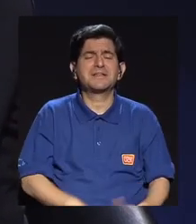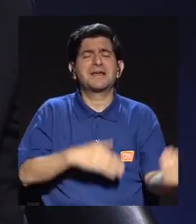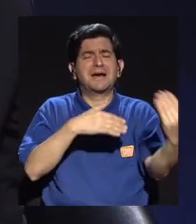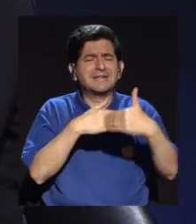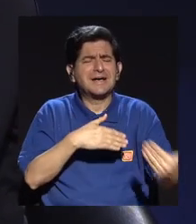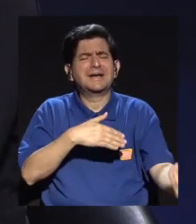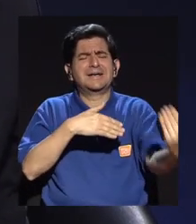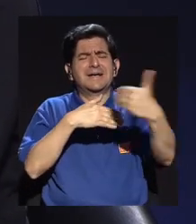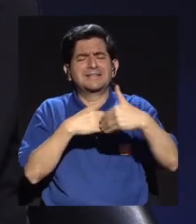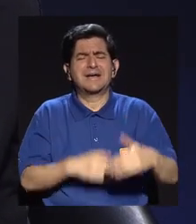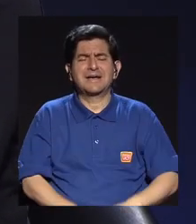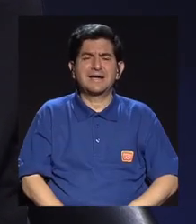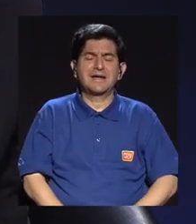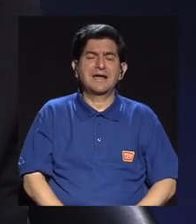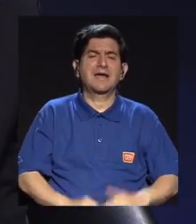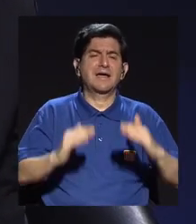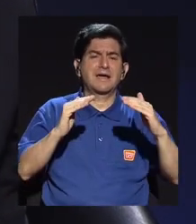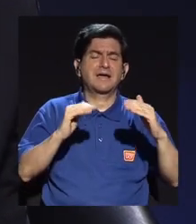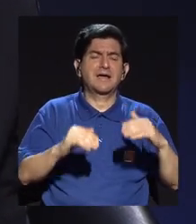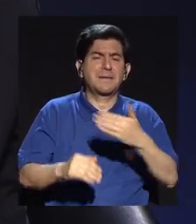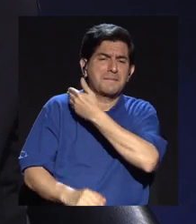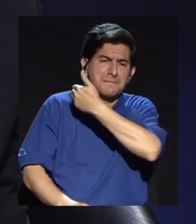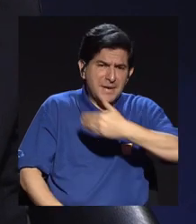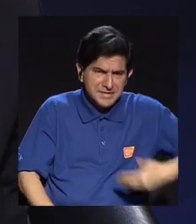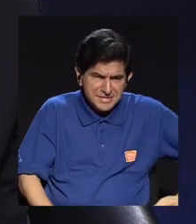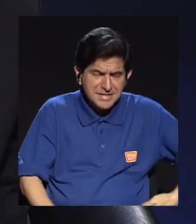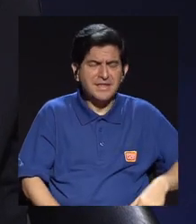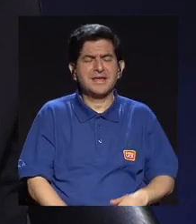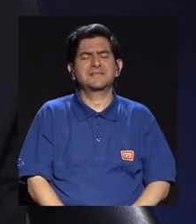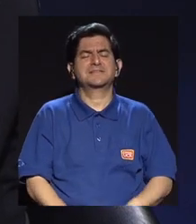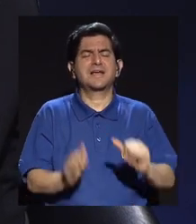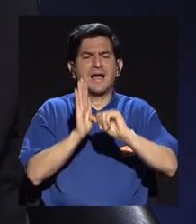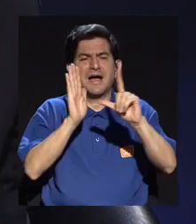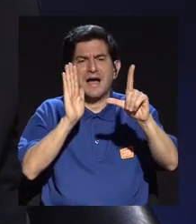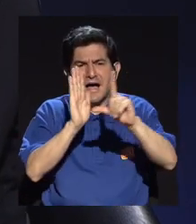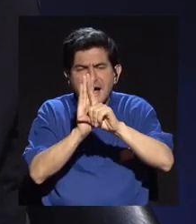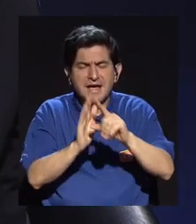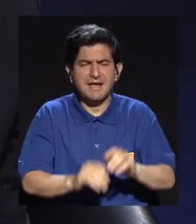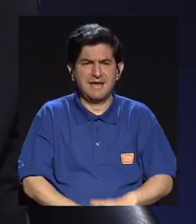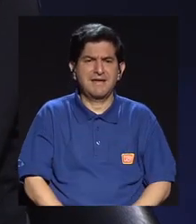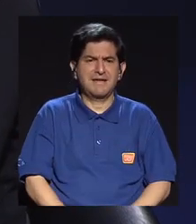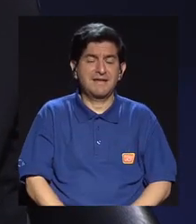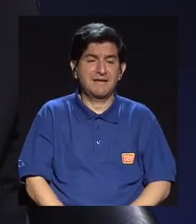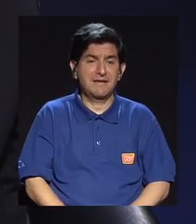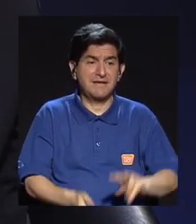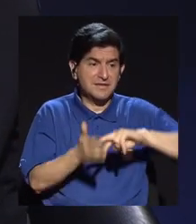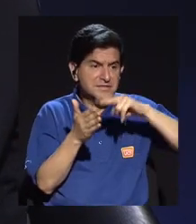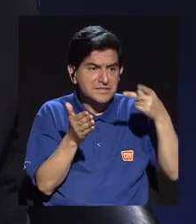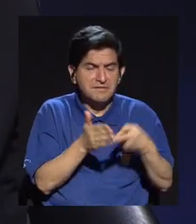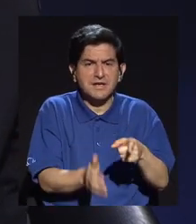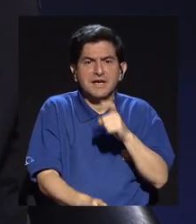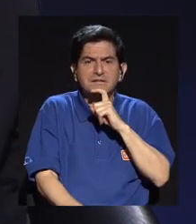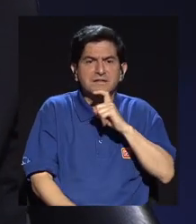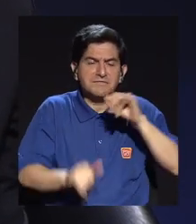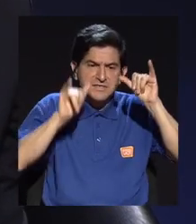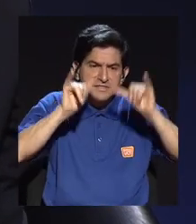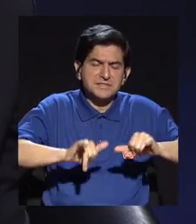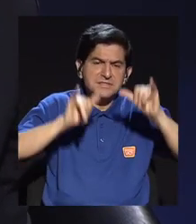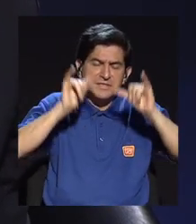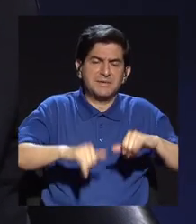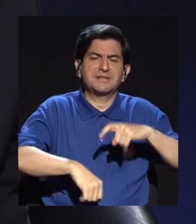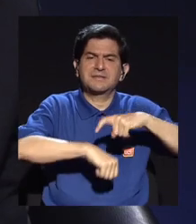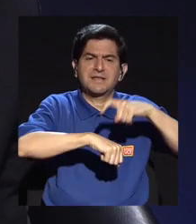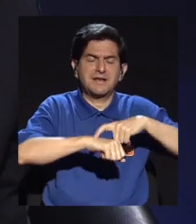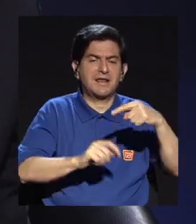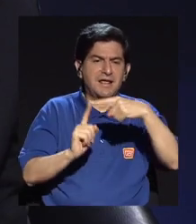presidencia, desde asamblea legislativa, desde otros medios de comunicación y costaba sostenerse en ese momento, desde